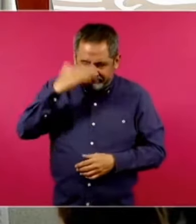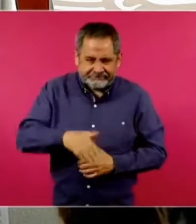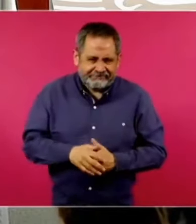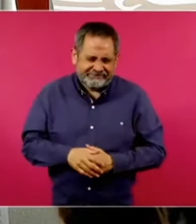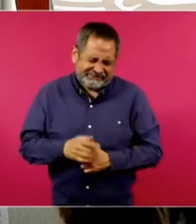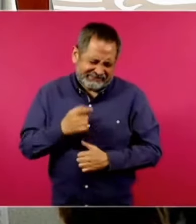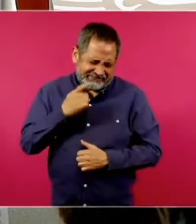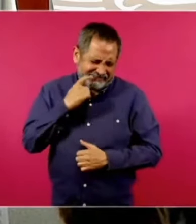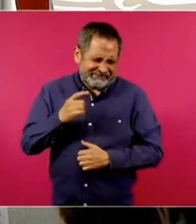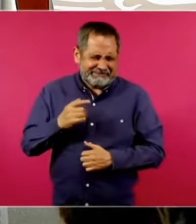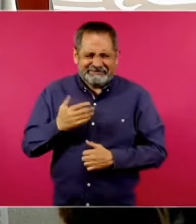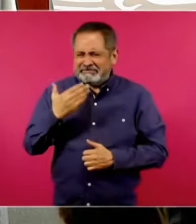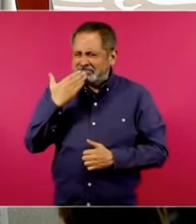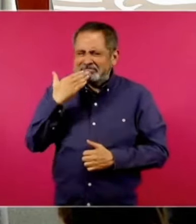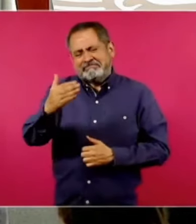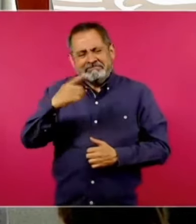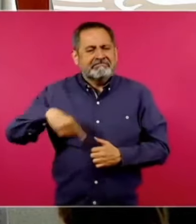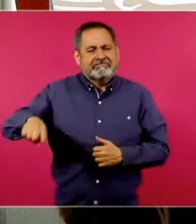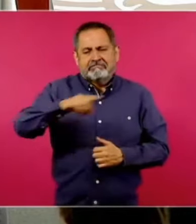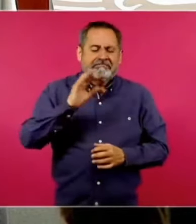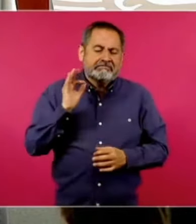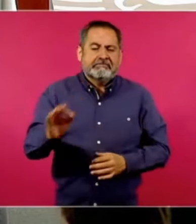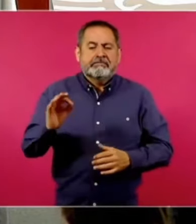mucha pieza el pueblo de México.